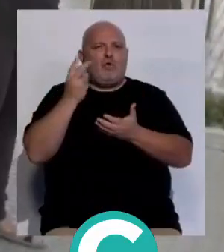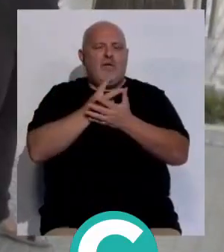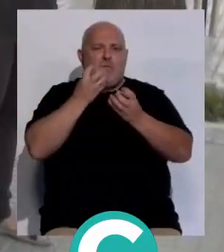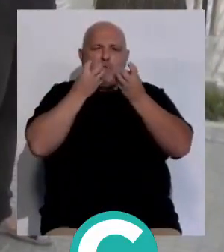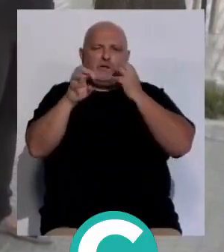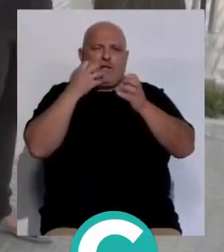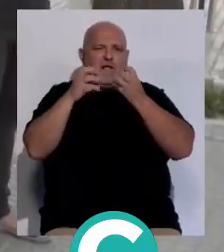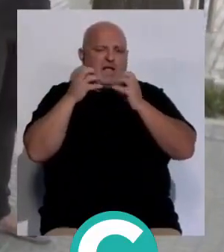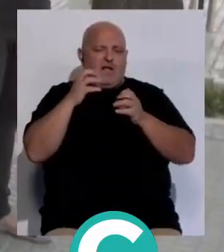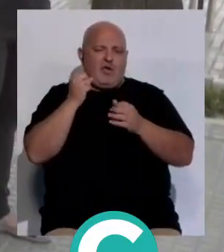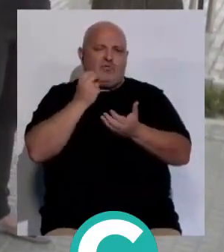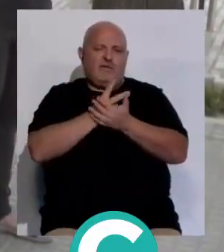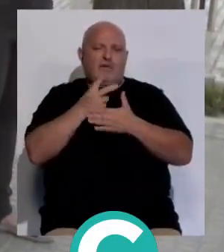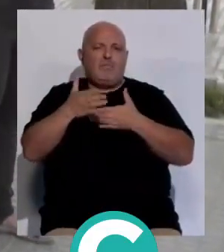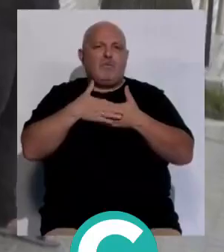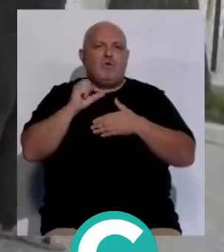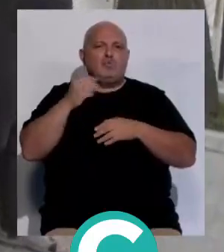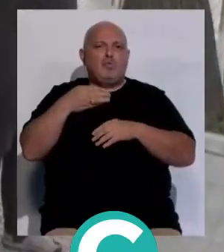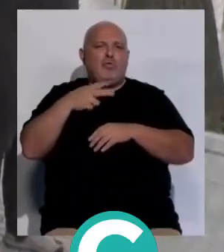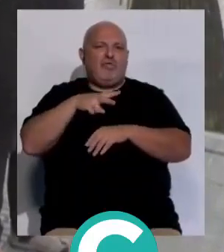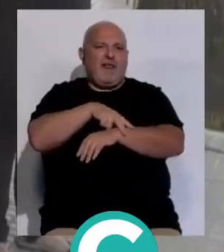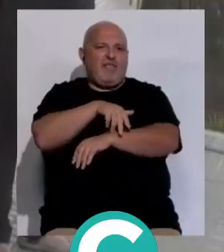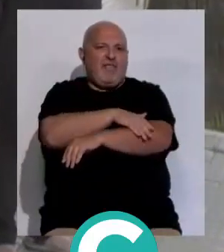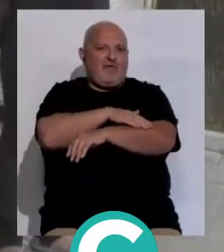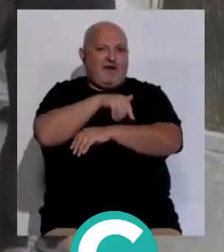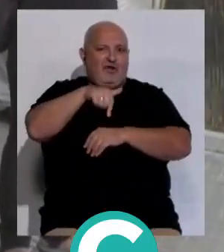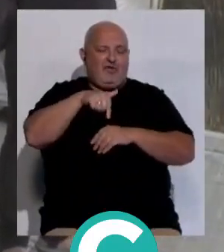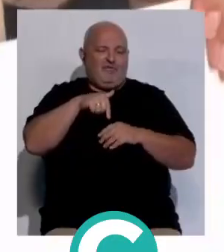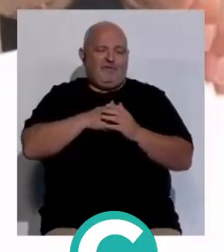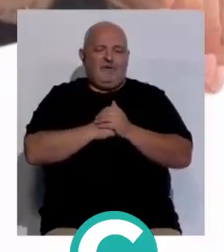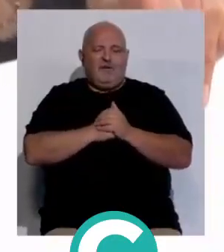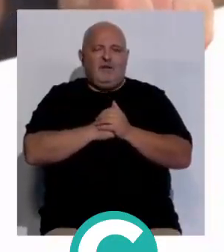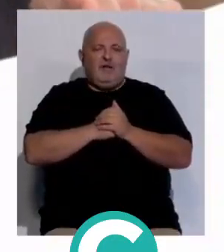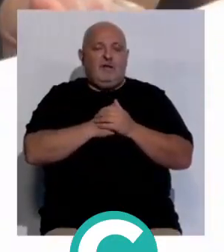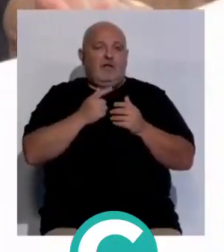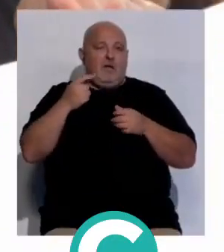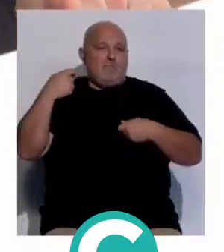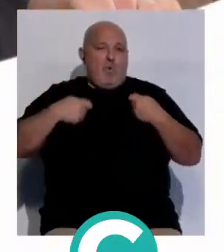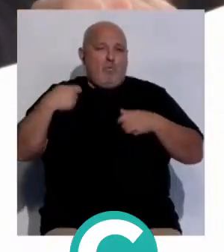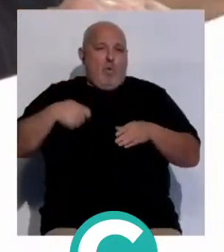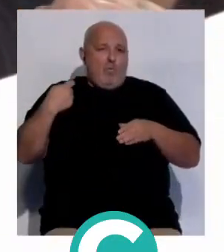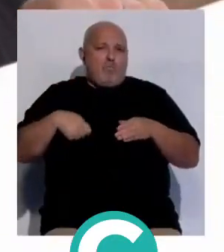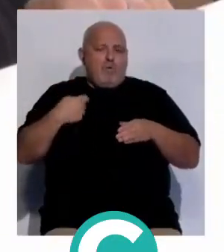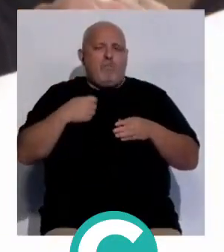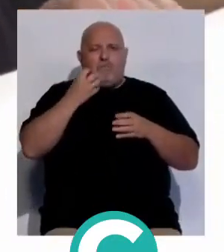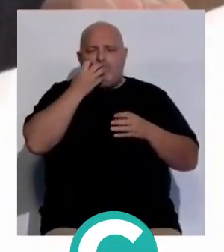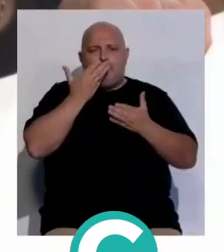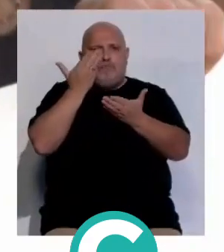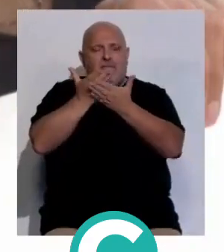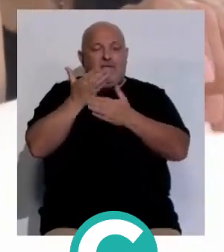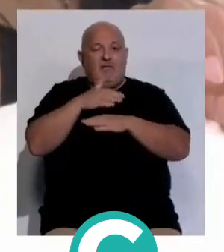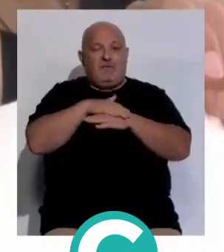protesta que han llevado a cabo a las puertas de la subdelegación del Gobierno. Una cacerolada para pedir al